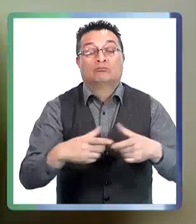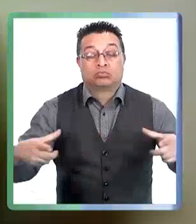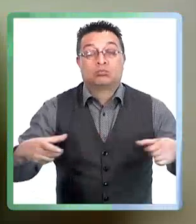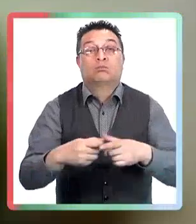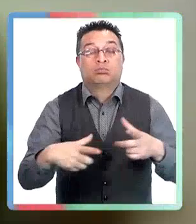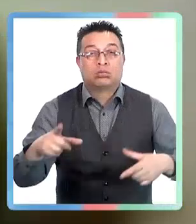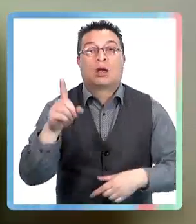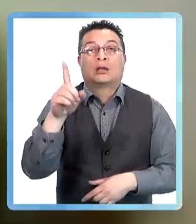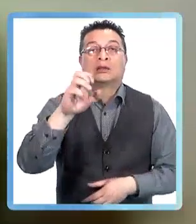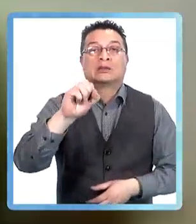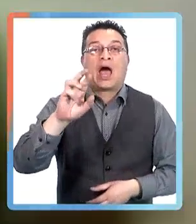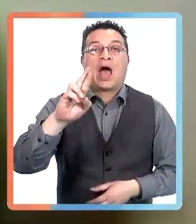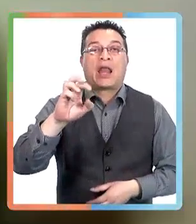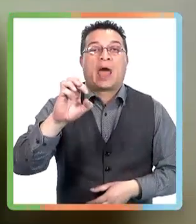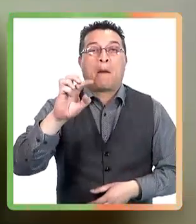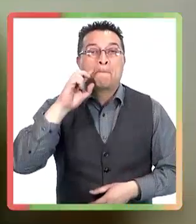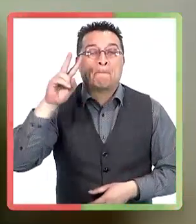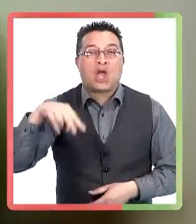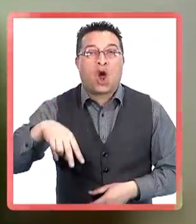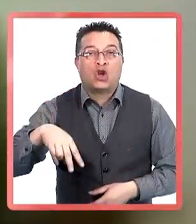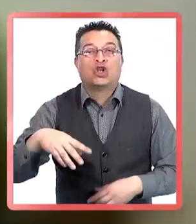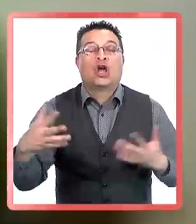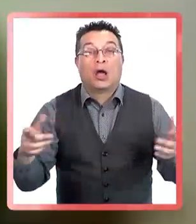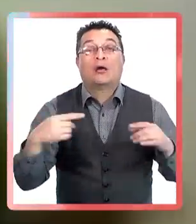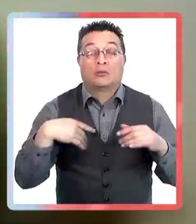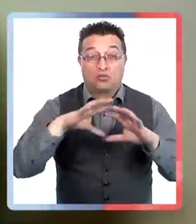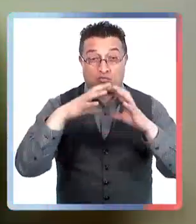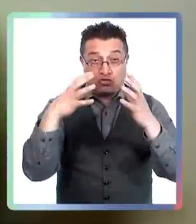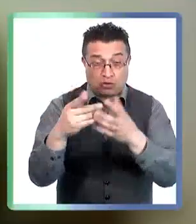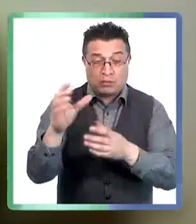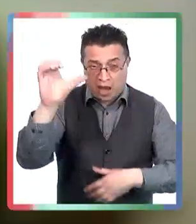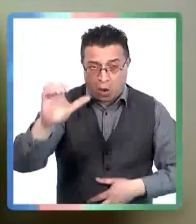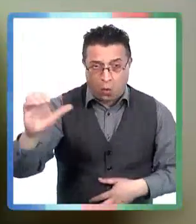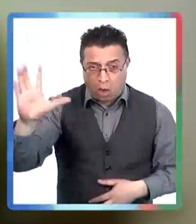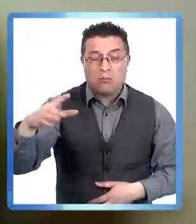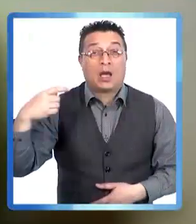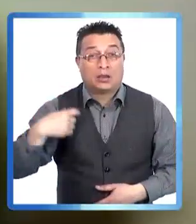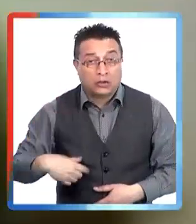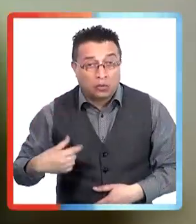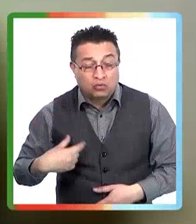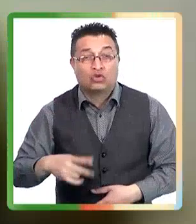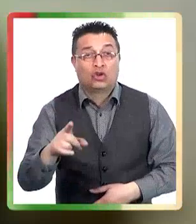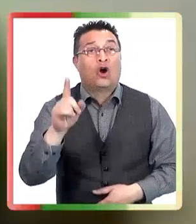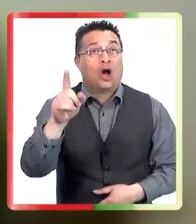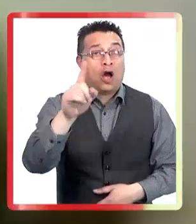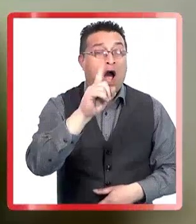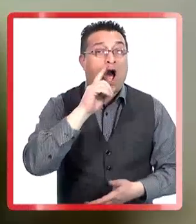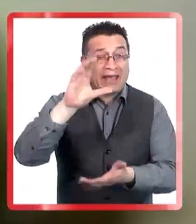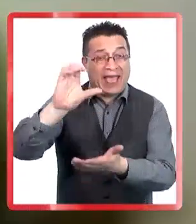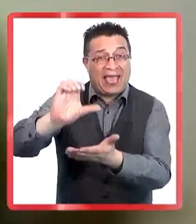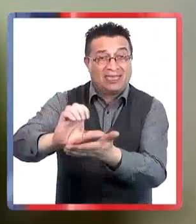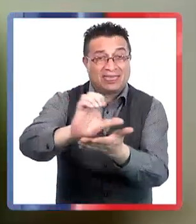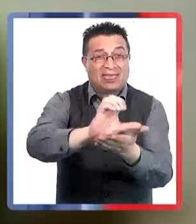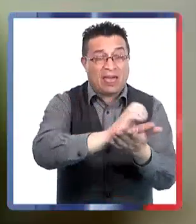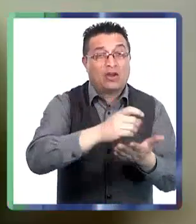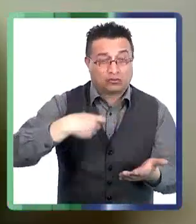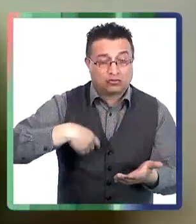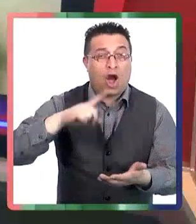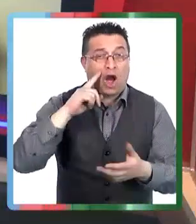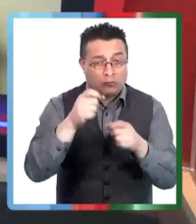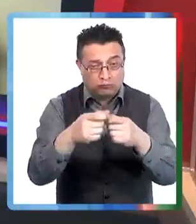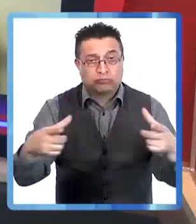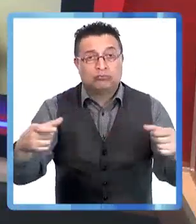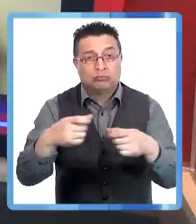sarampión con mortalidad. Si nos dejamos estar con las vacunas, vamos a retroceder. Tenemos que tener súper pendientes.